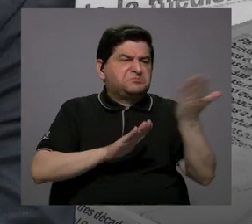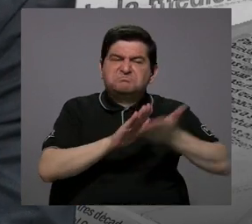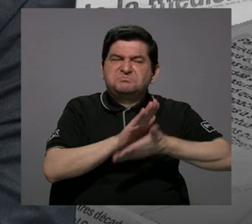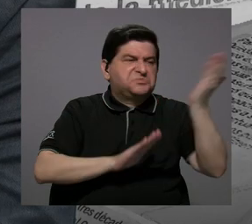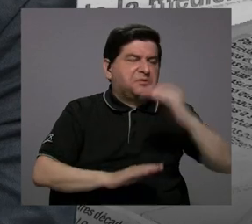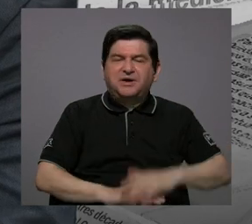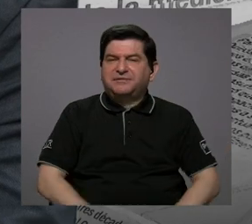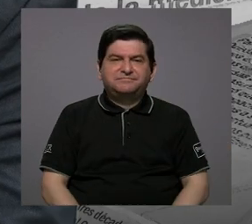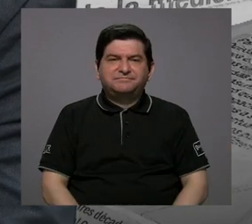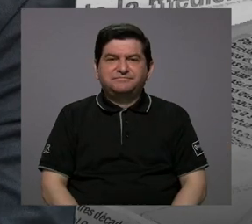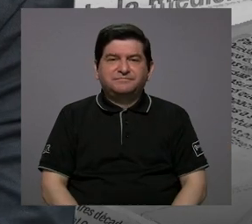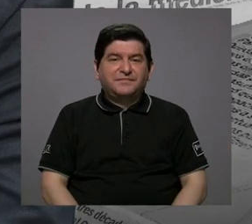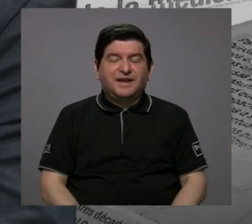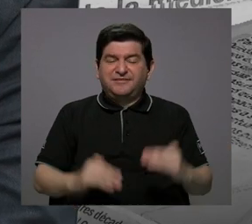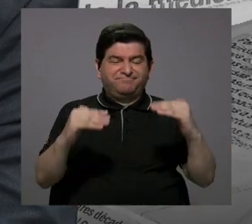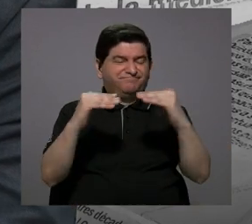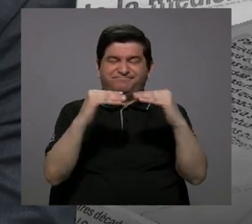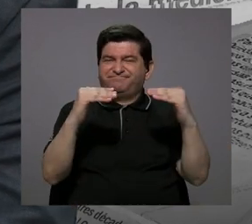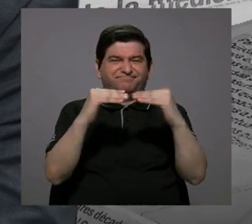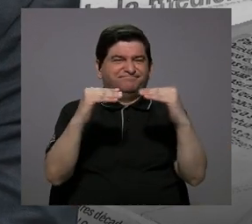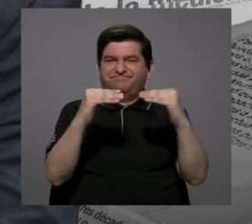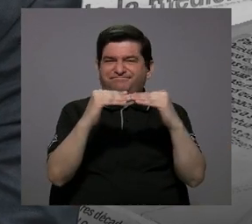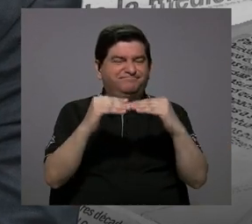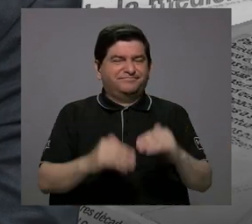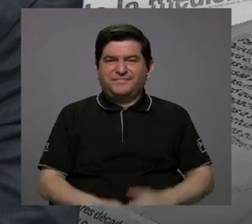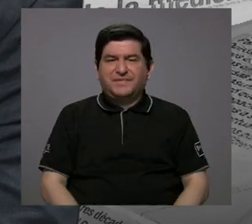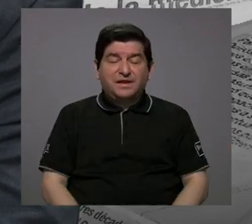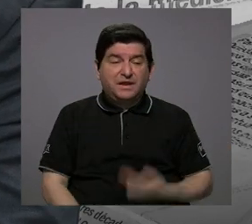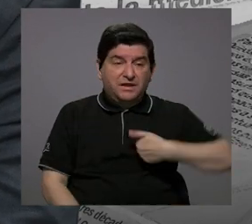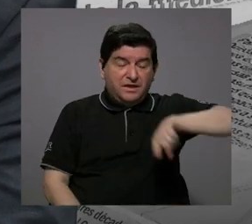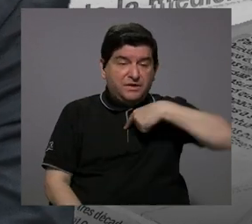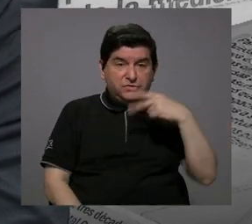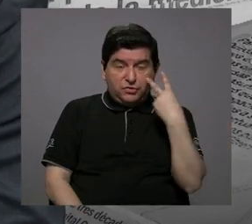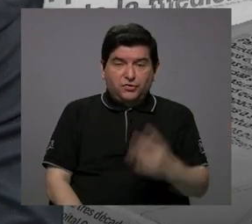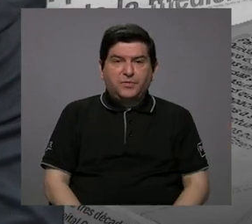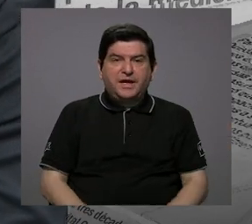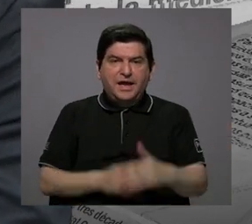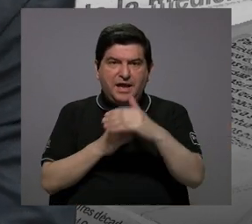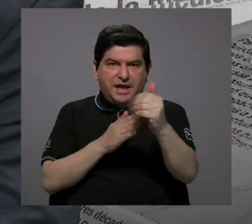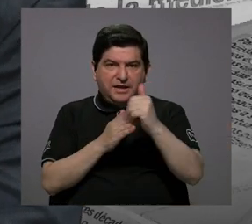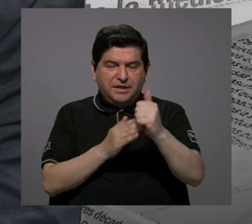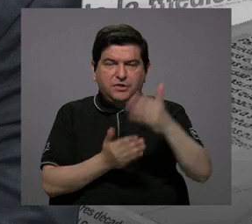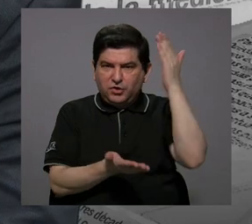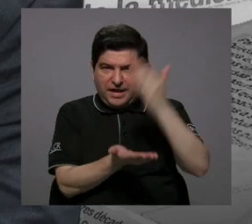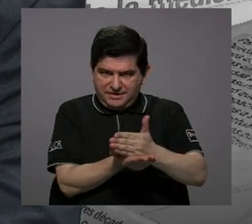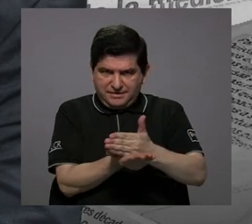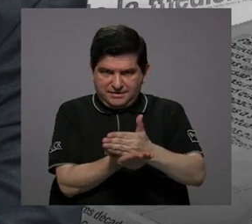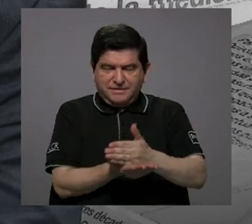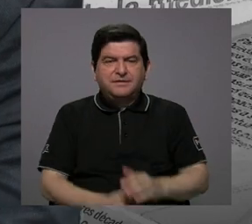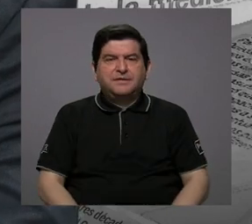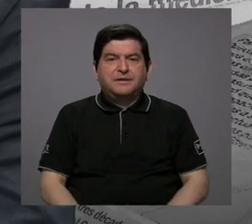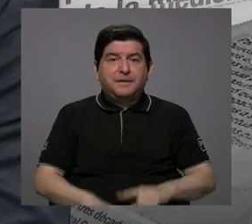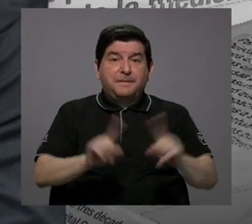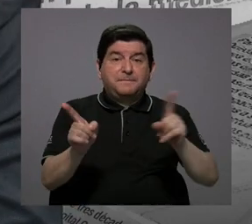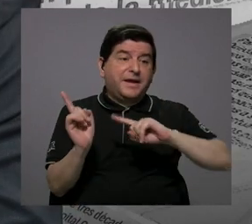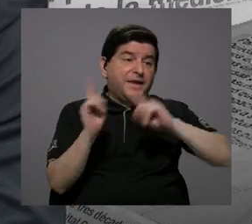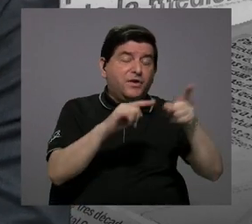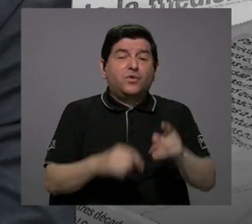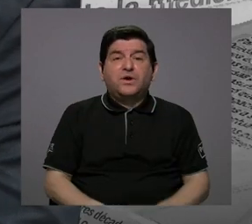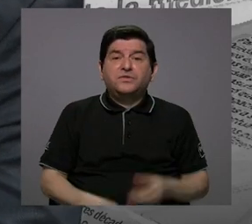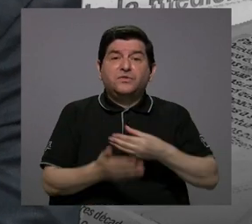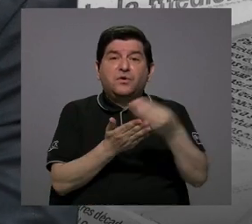lógicamente no equipara, por más que veamos que el dólar está congelado, cuando vamos al